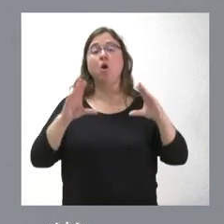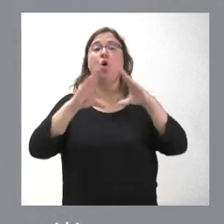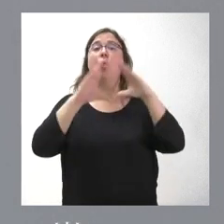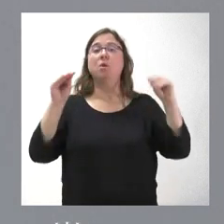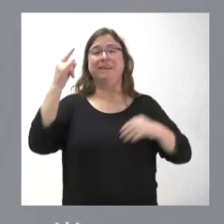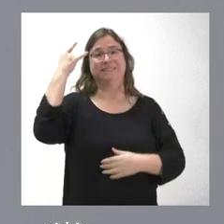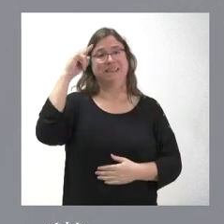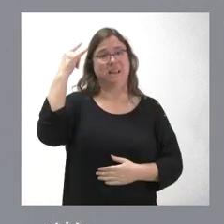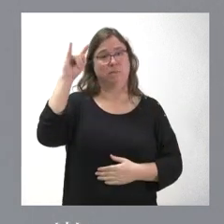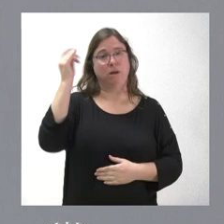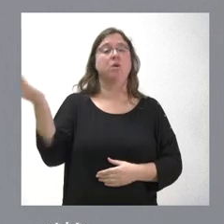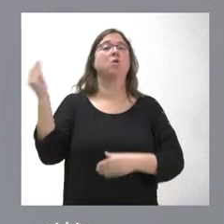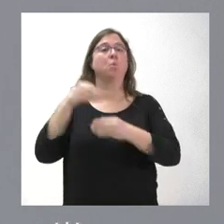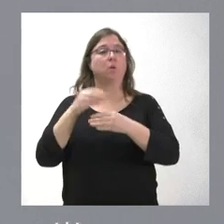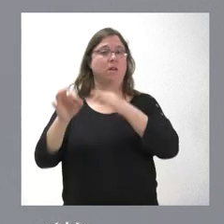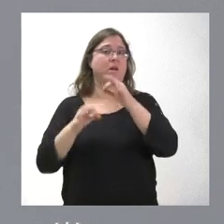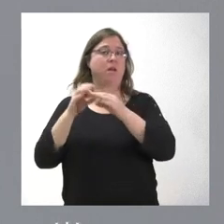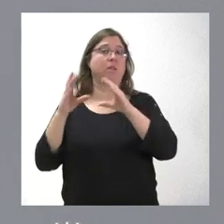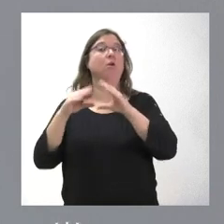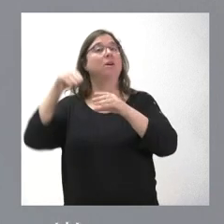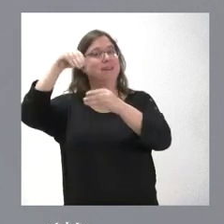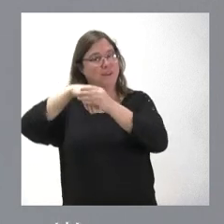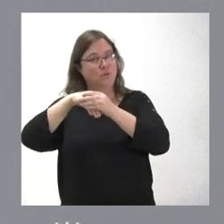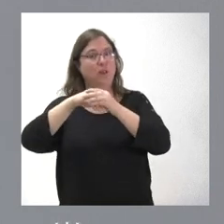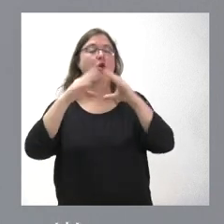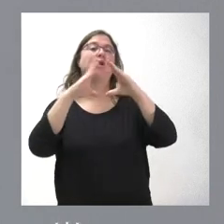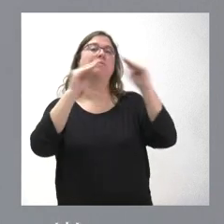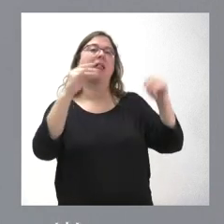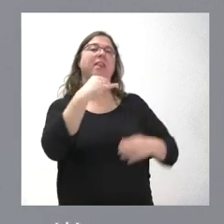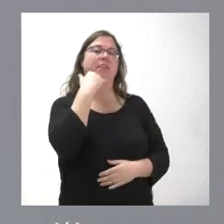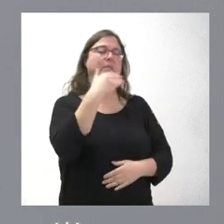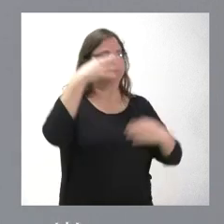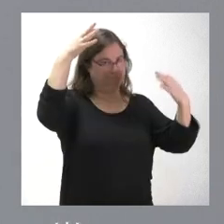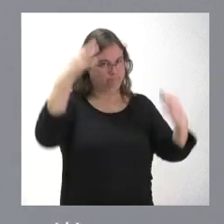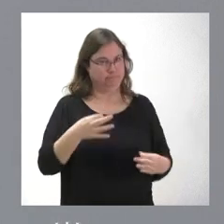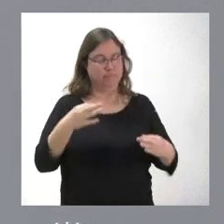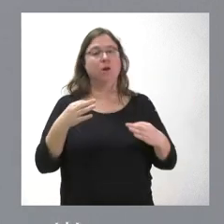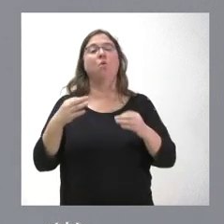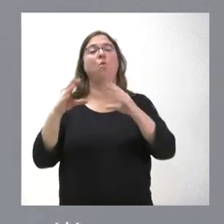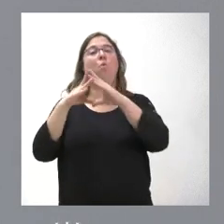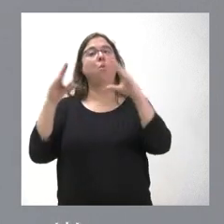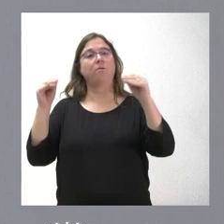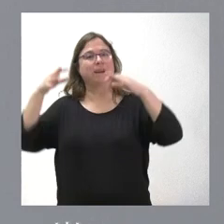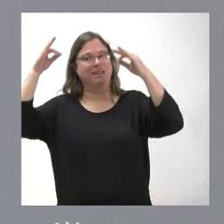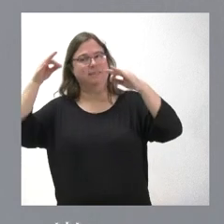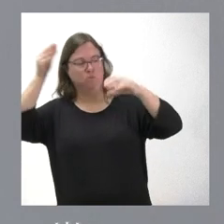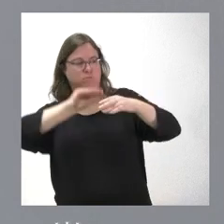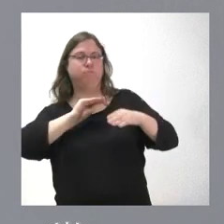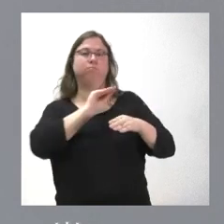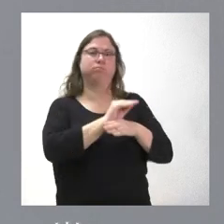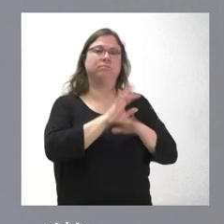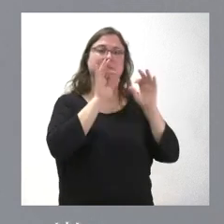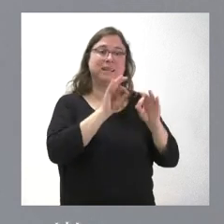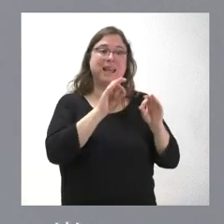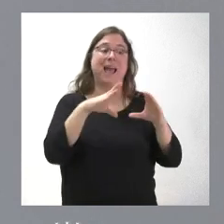Salamanca incluye el campus de Zamora y, lógicamente, será la propia universidad la que seguro que dará lugar a que